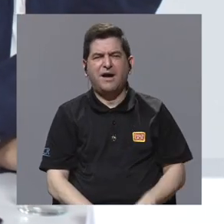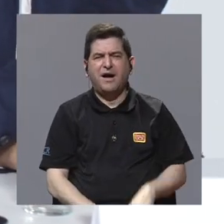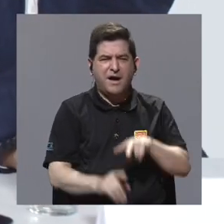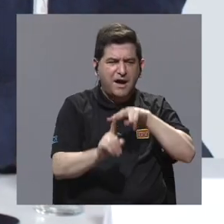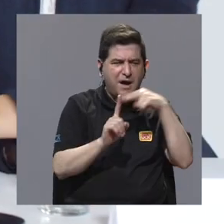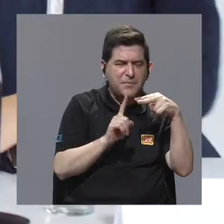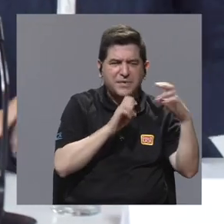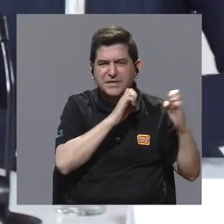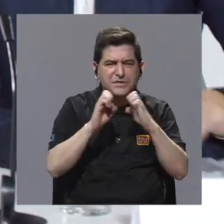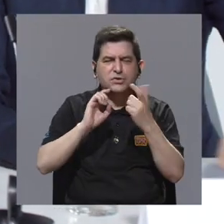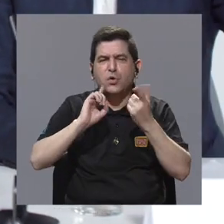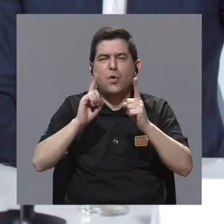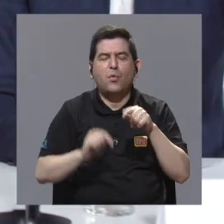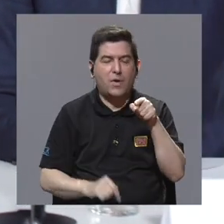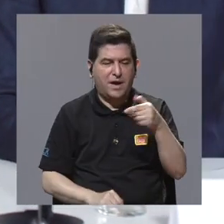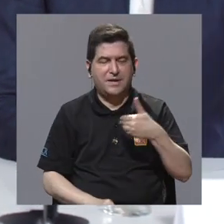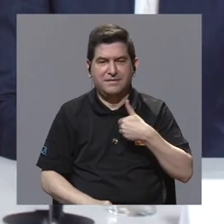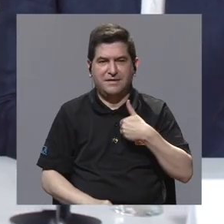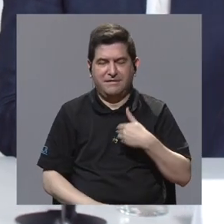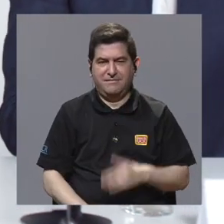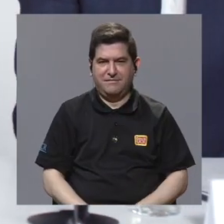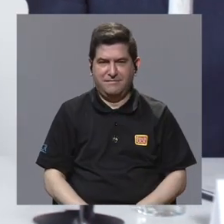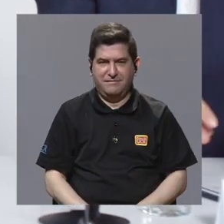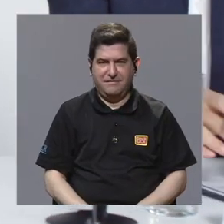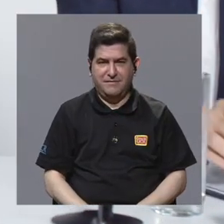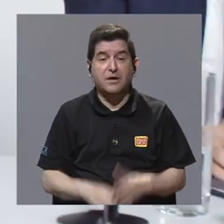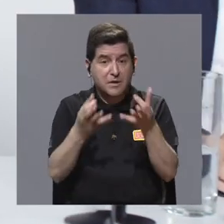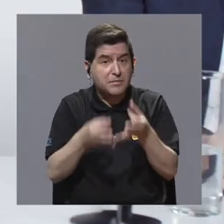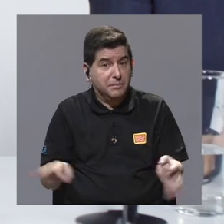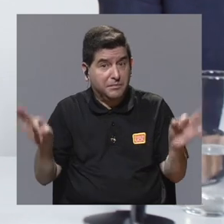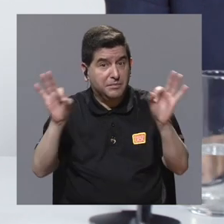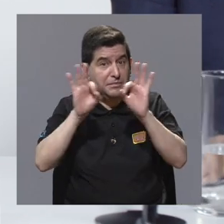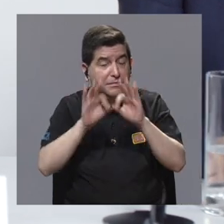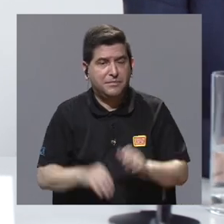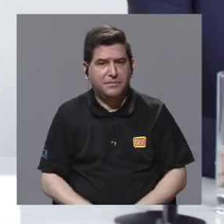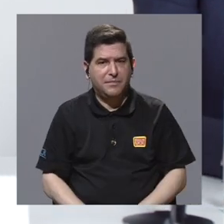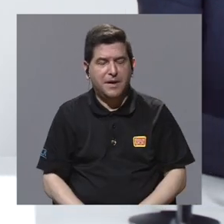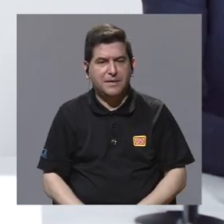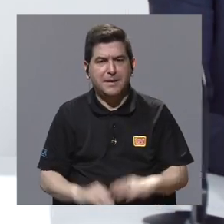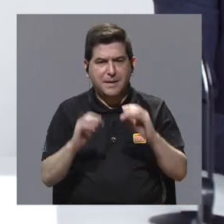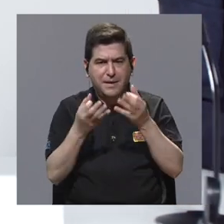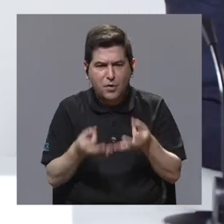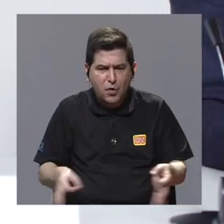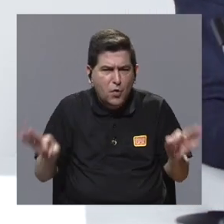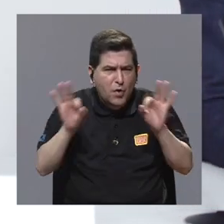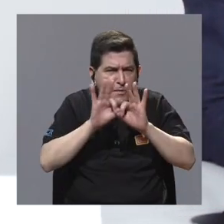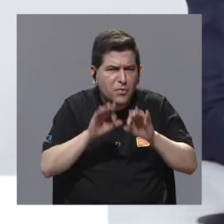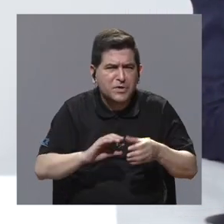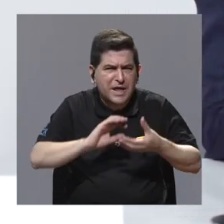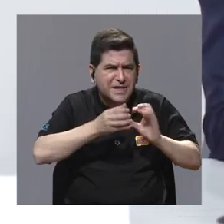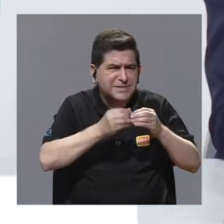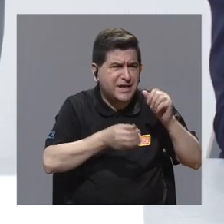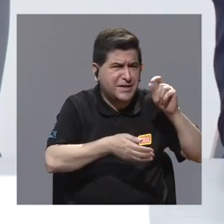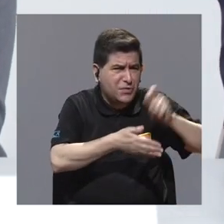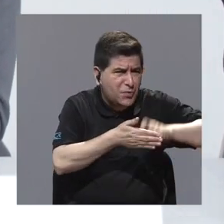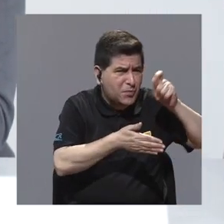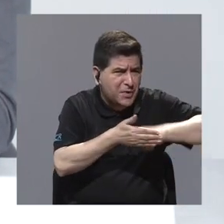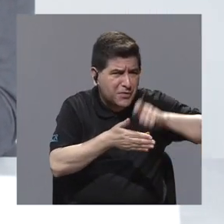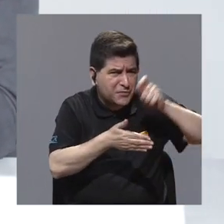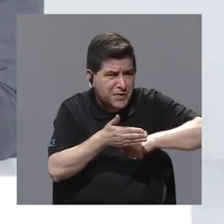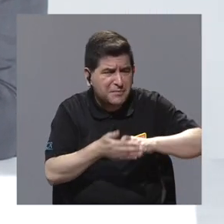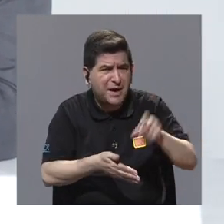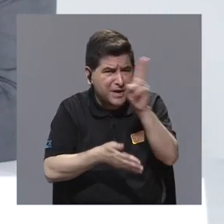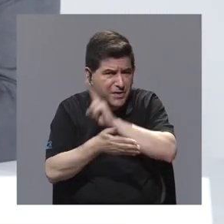¿a qué visión estratégica responde este convenio? Esto es importante. Por eso el indicador más importante no es la cantidad de